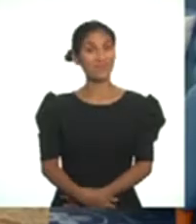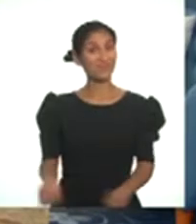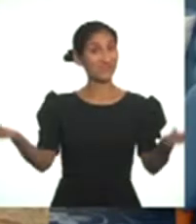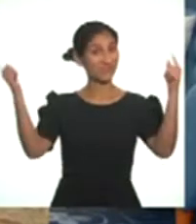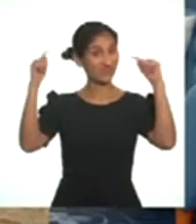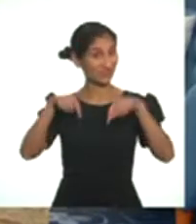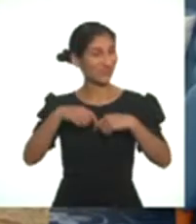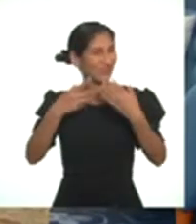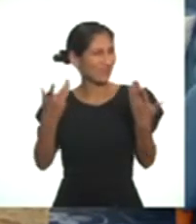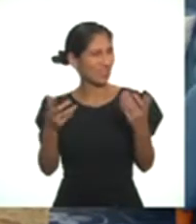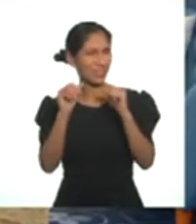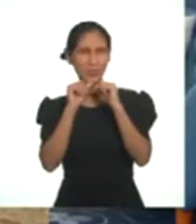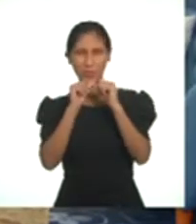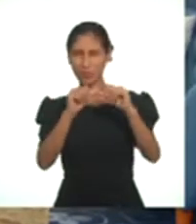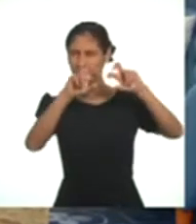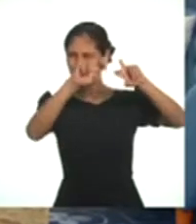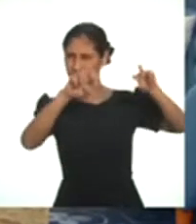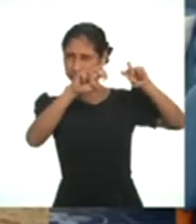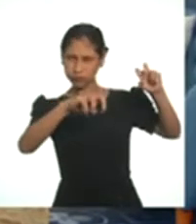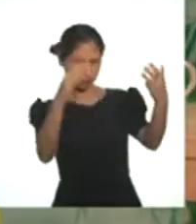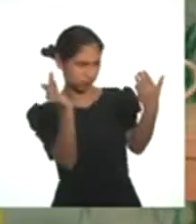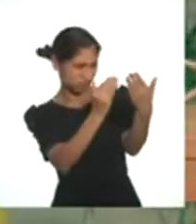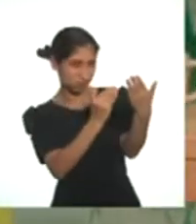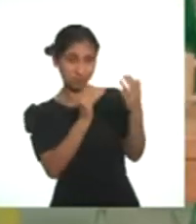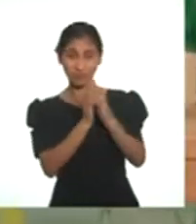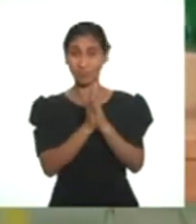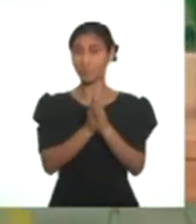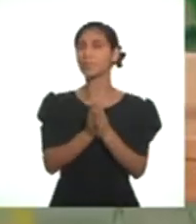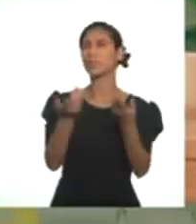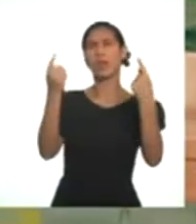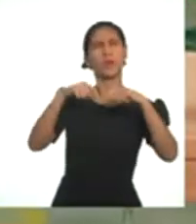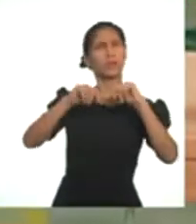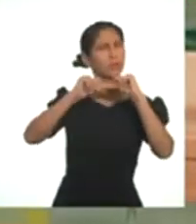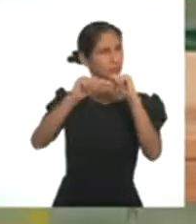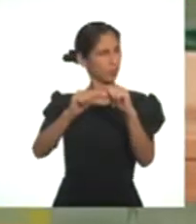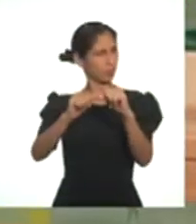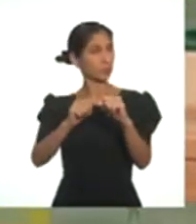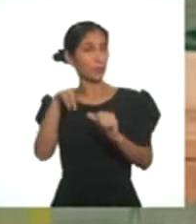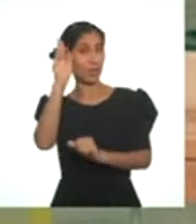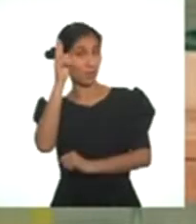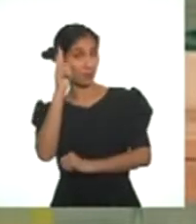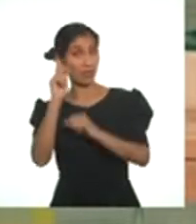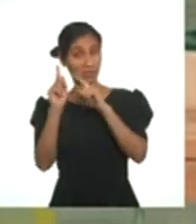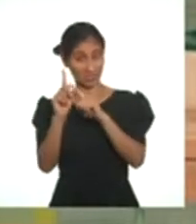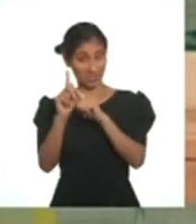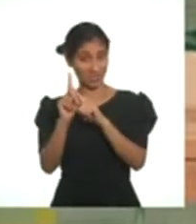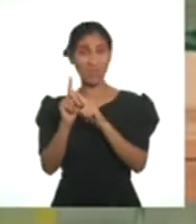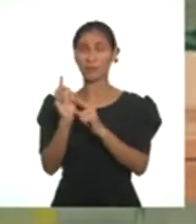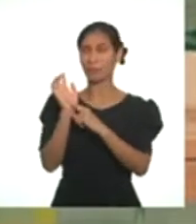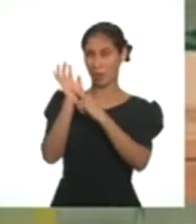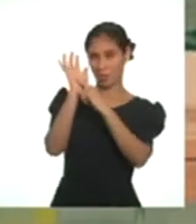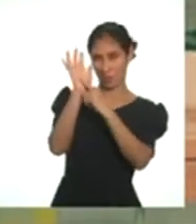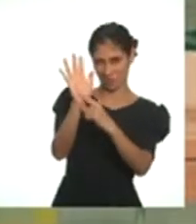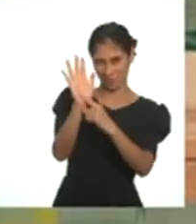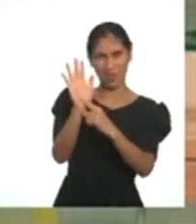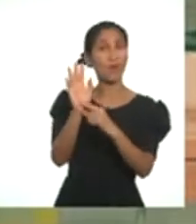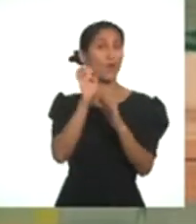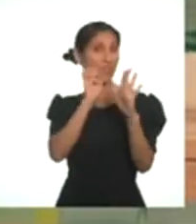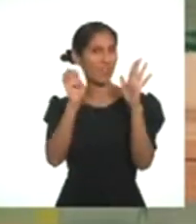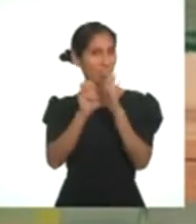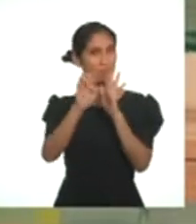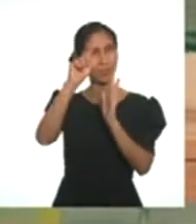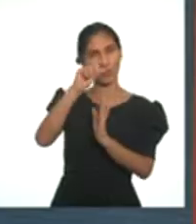Ya estamos de regreso para seguir investigando. Pasemos entonces con la profesora que nos tiene un ejemplo de guión